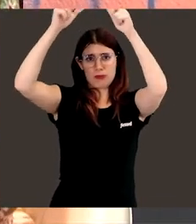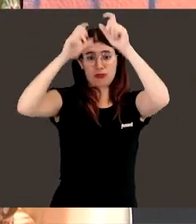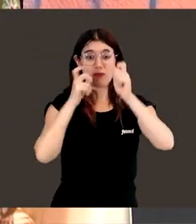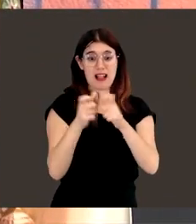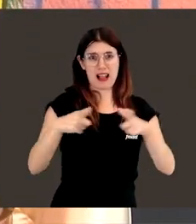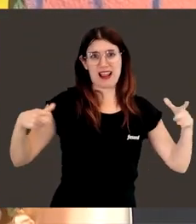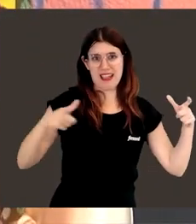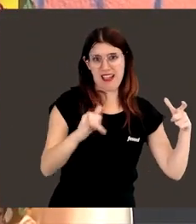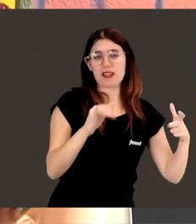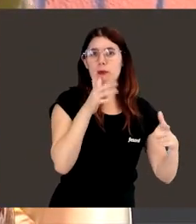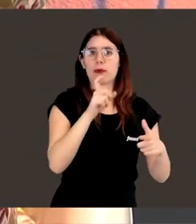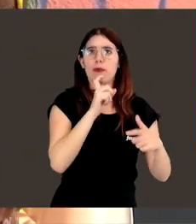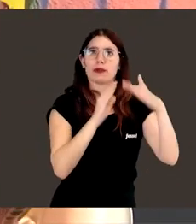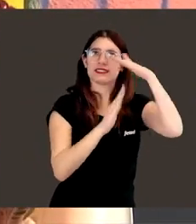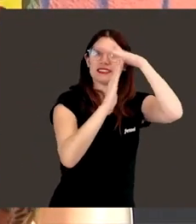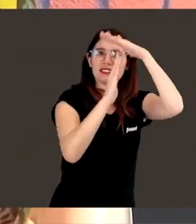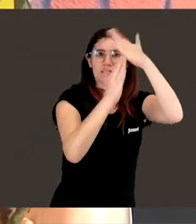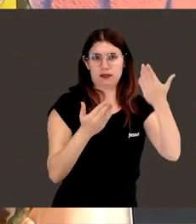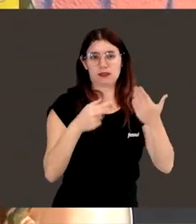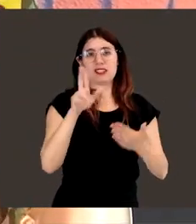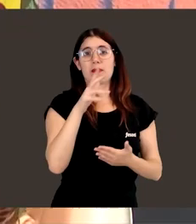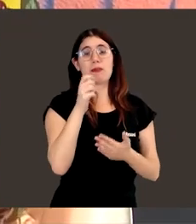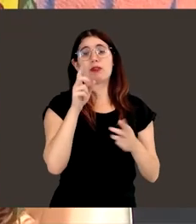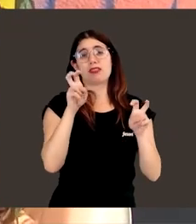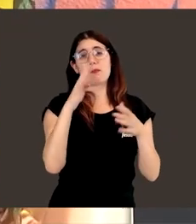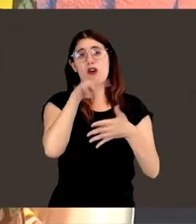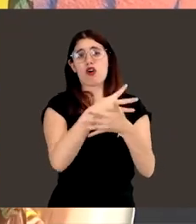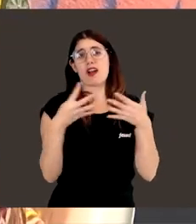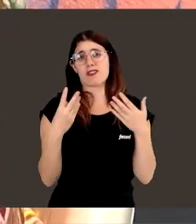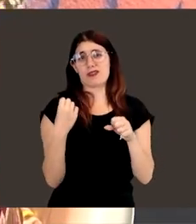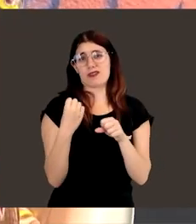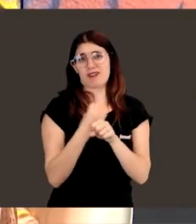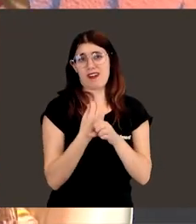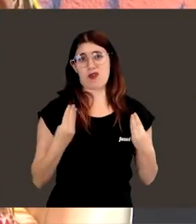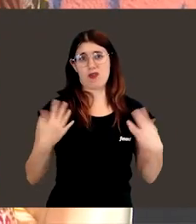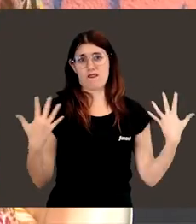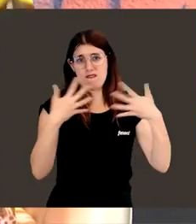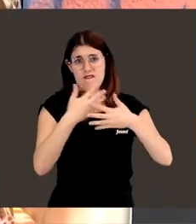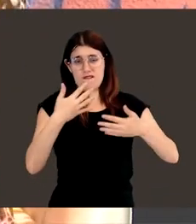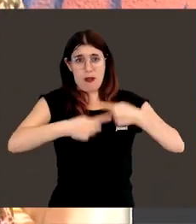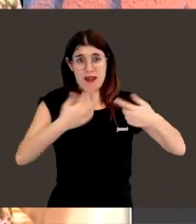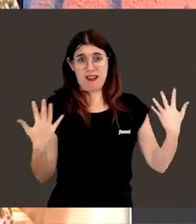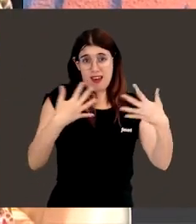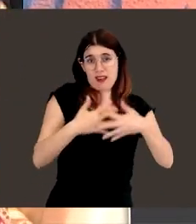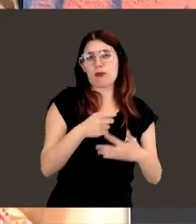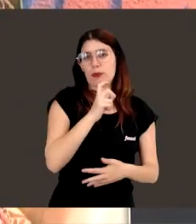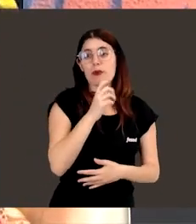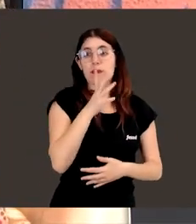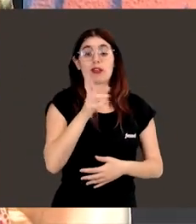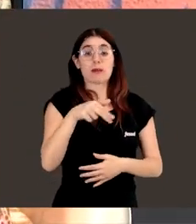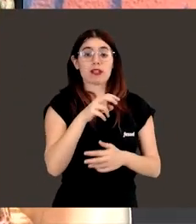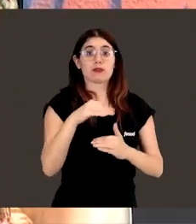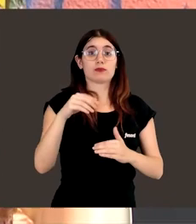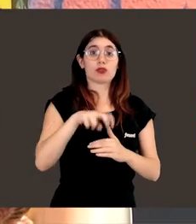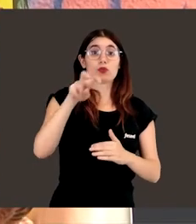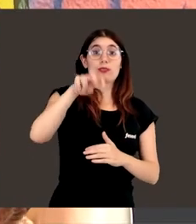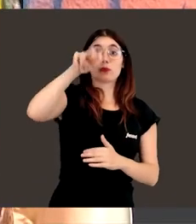pone más difícil, no solo por el tema de la conciliación familiar, que es súper complicado, pero sino también porque cuando vas progresando